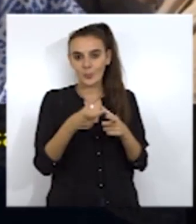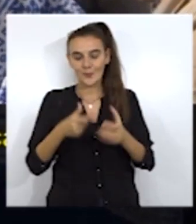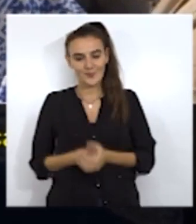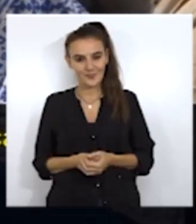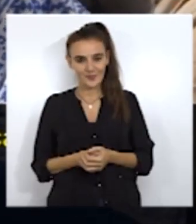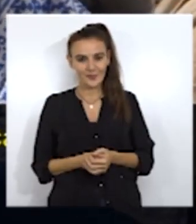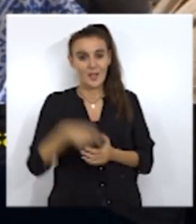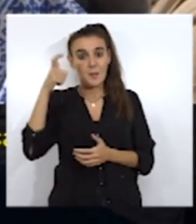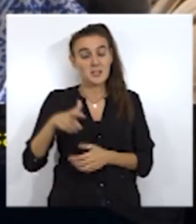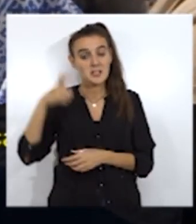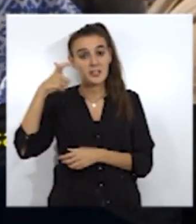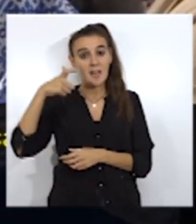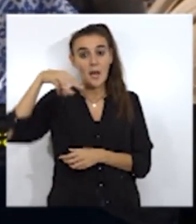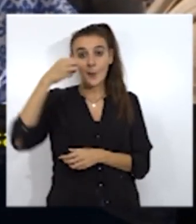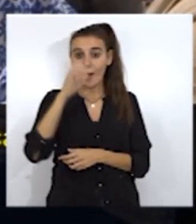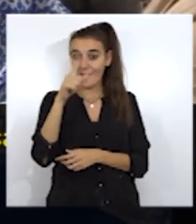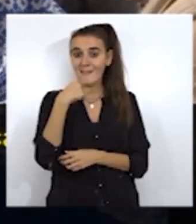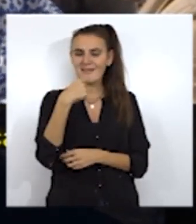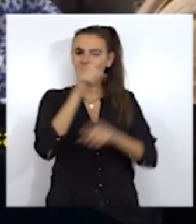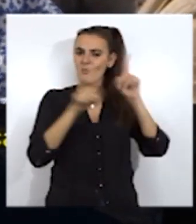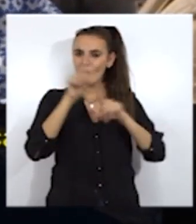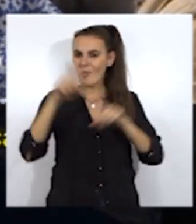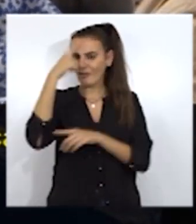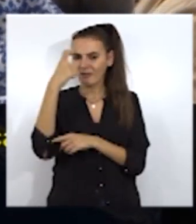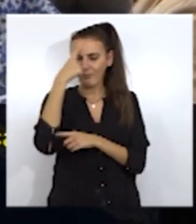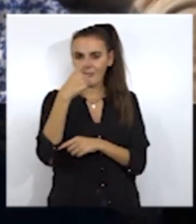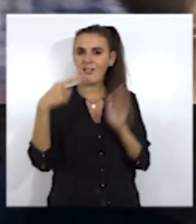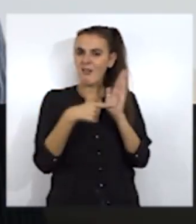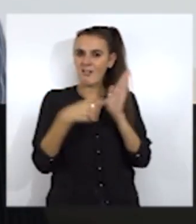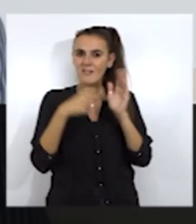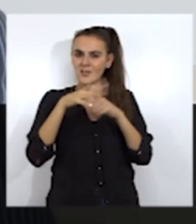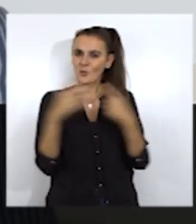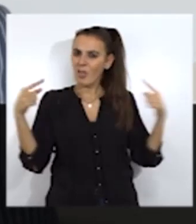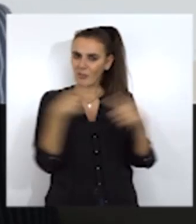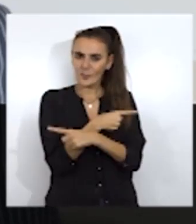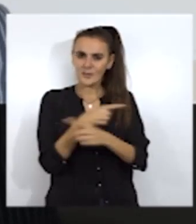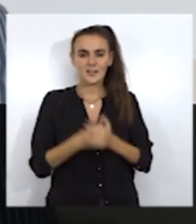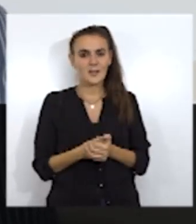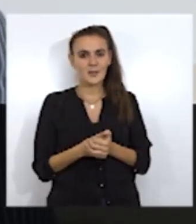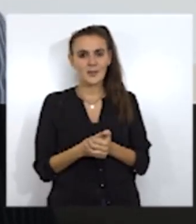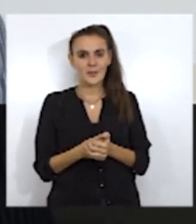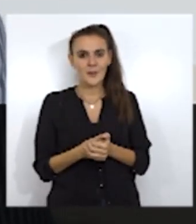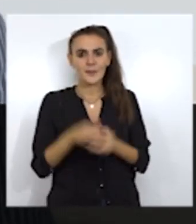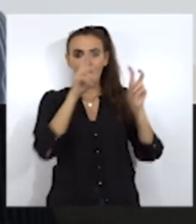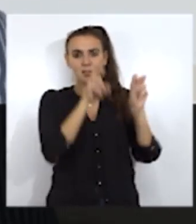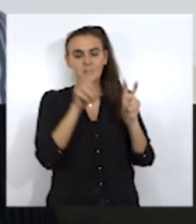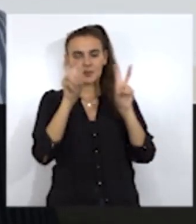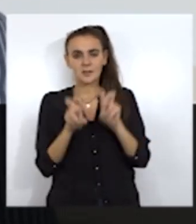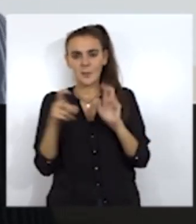Mabeldeu ha hecho un recordatorio de la polemática que ha llevado a esta controvertida situación. Por el tema que